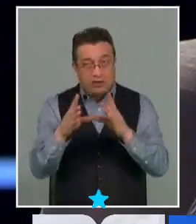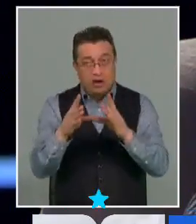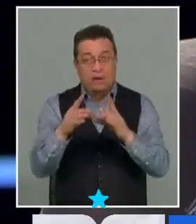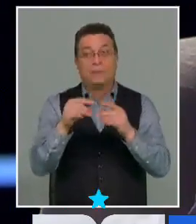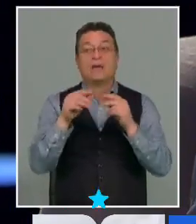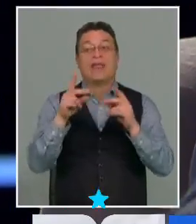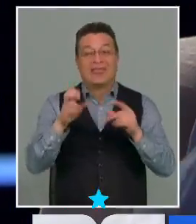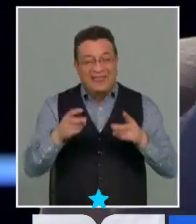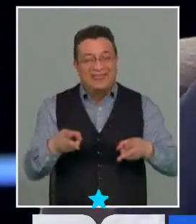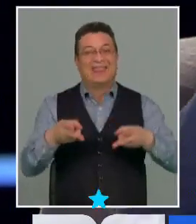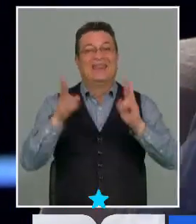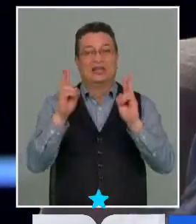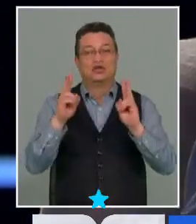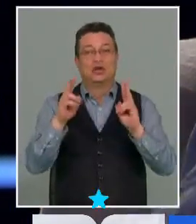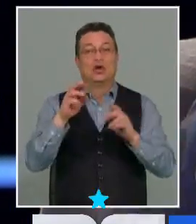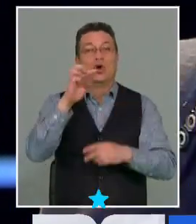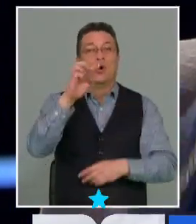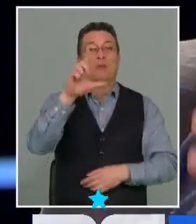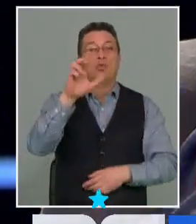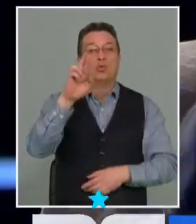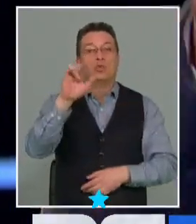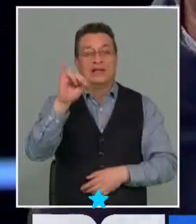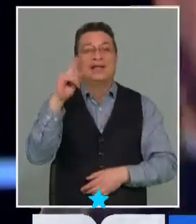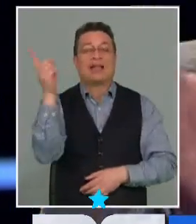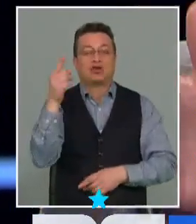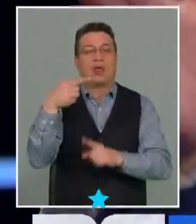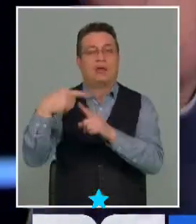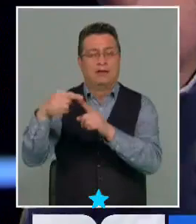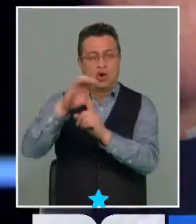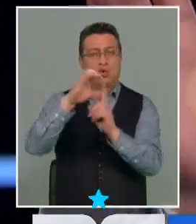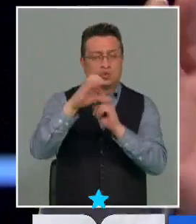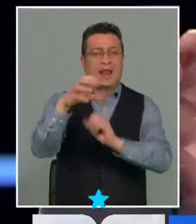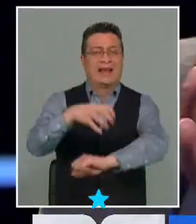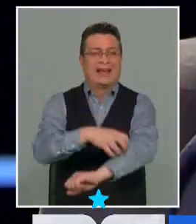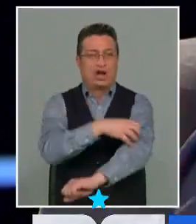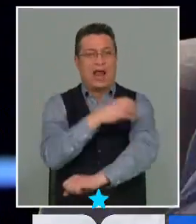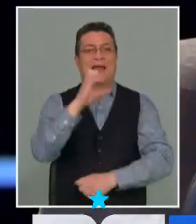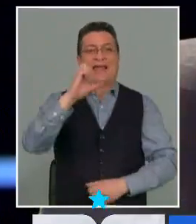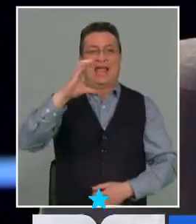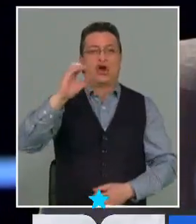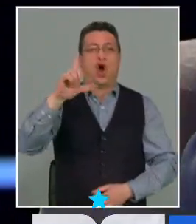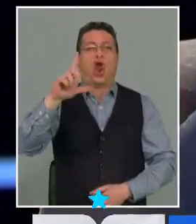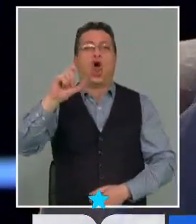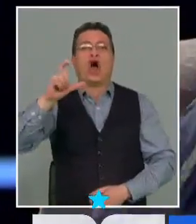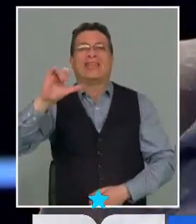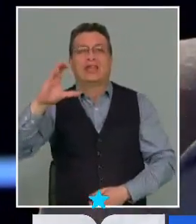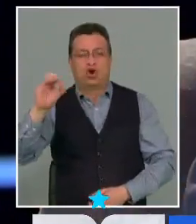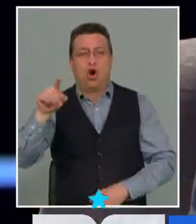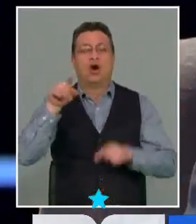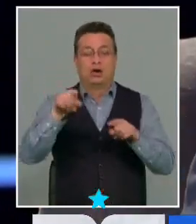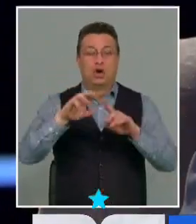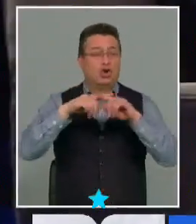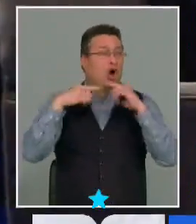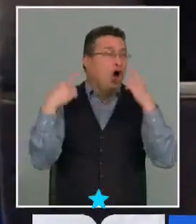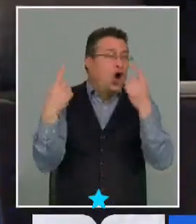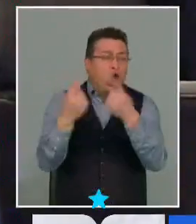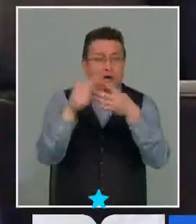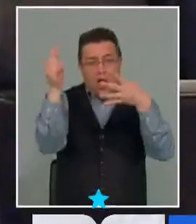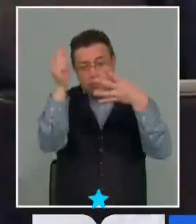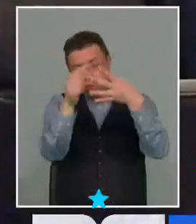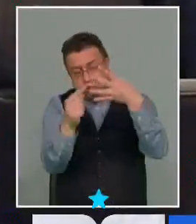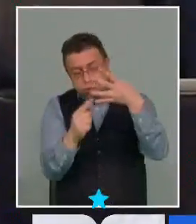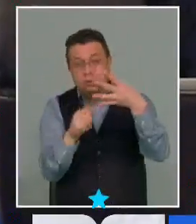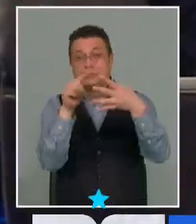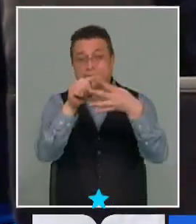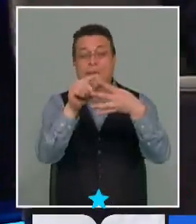democrático, de derecho plurinacional, intercultural, regional, ecológico. Cada uno de esos conceptos tiene